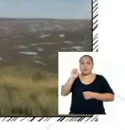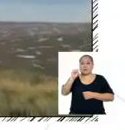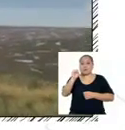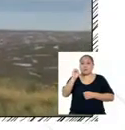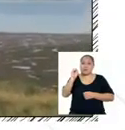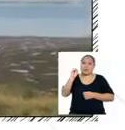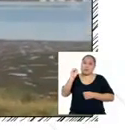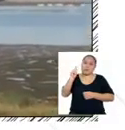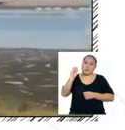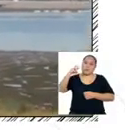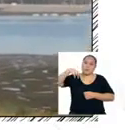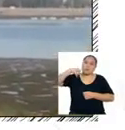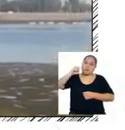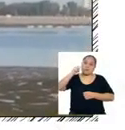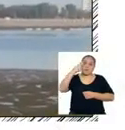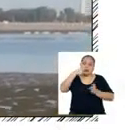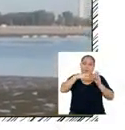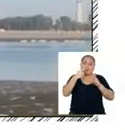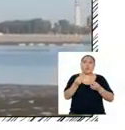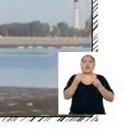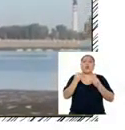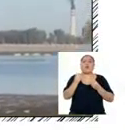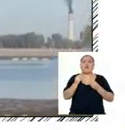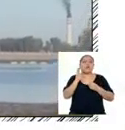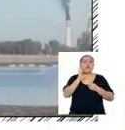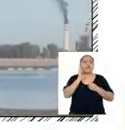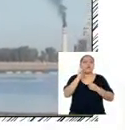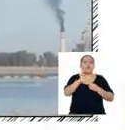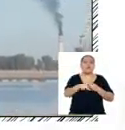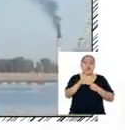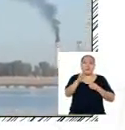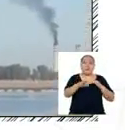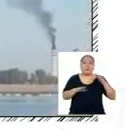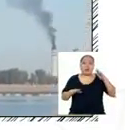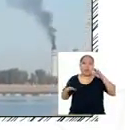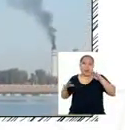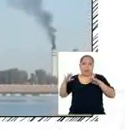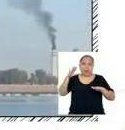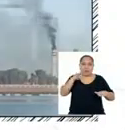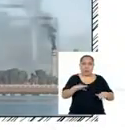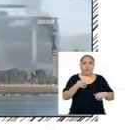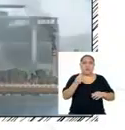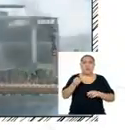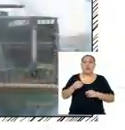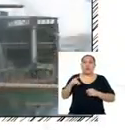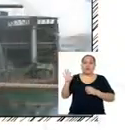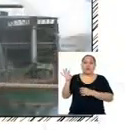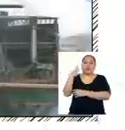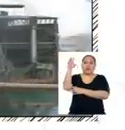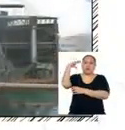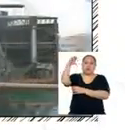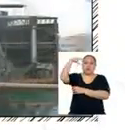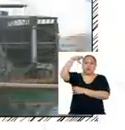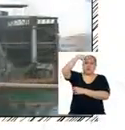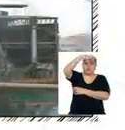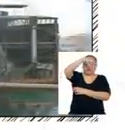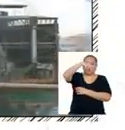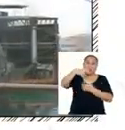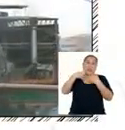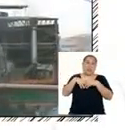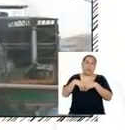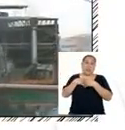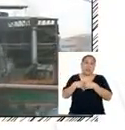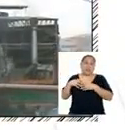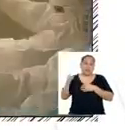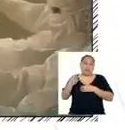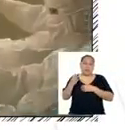para determinar el grado de polución en las playas costeras El que se genera debido a la emisión de contaminantes que vierten las fábricas